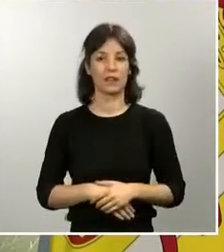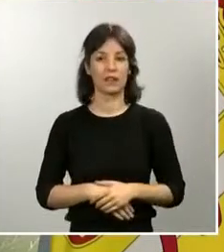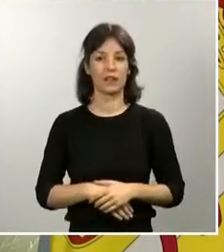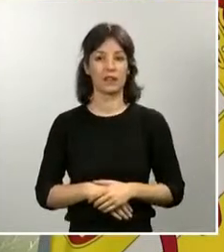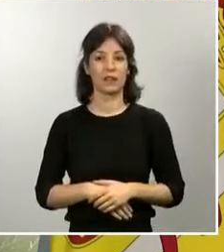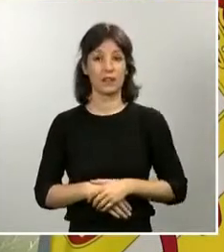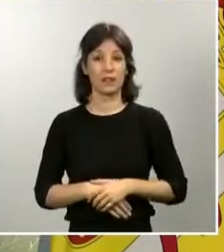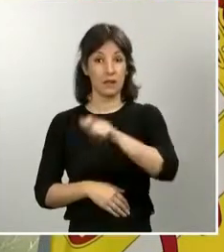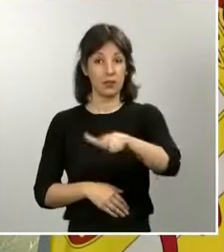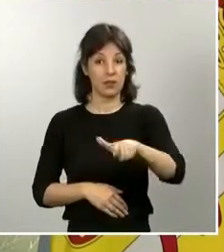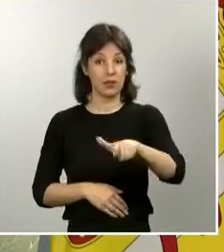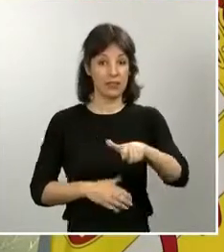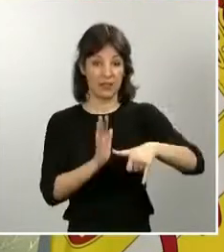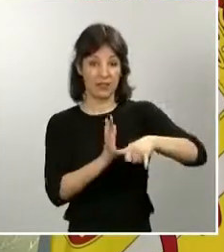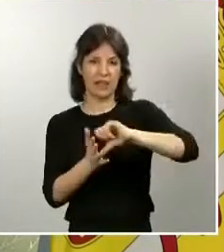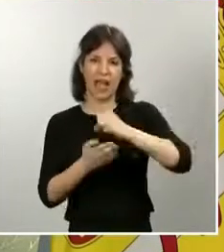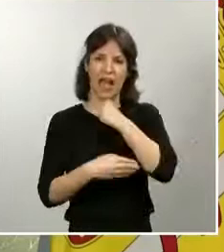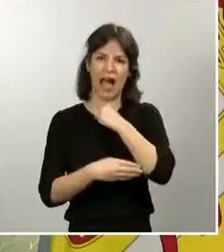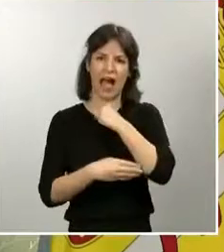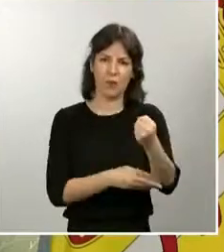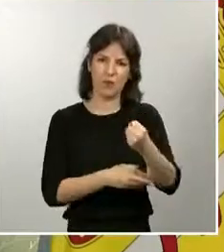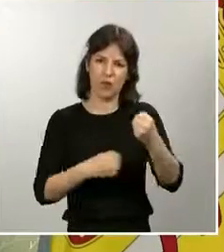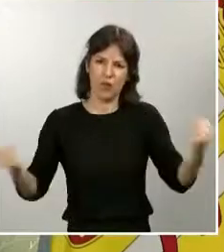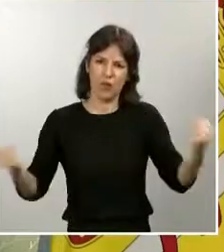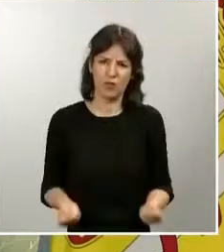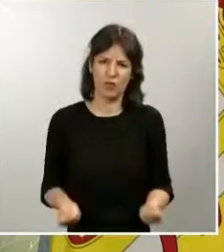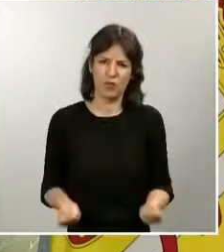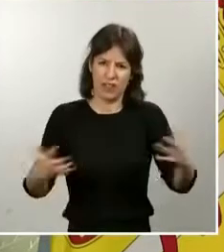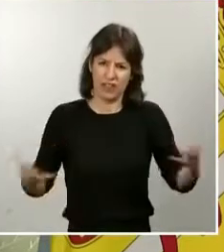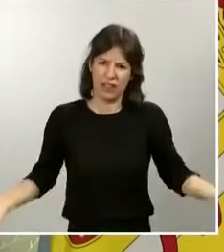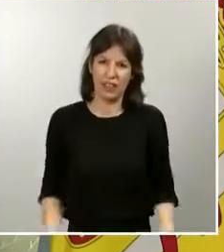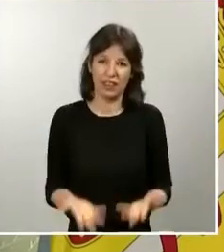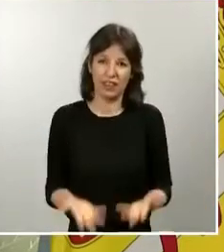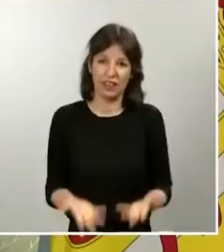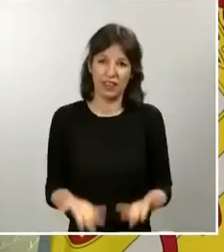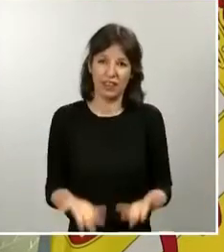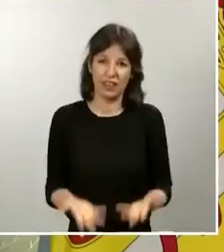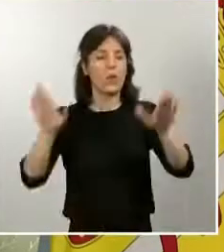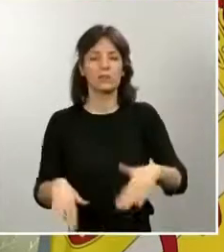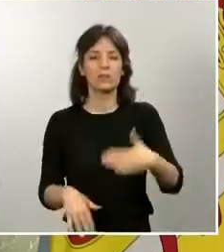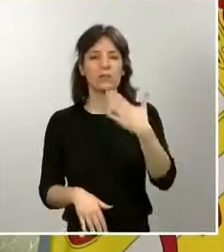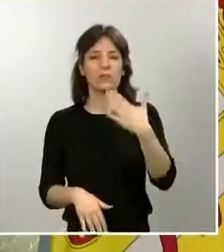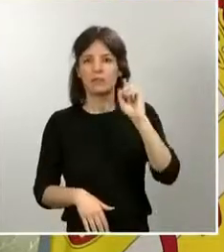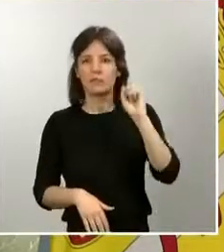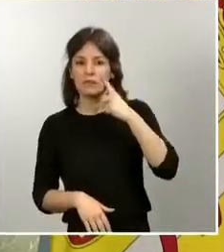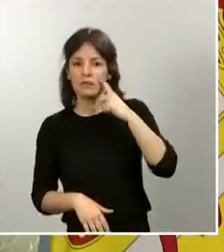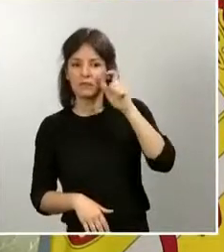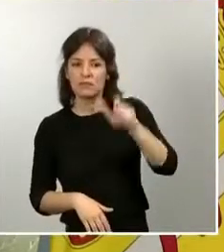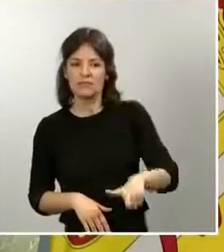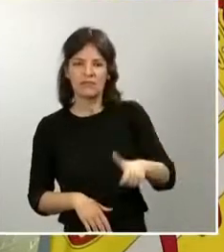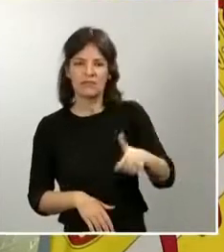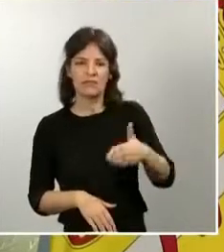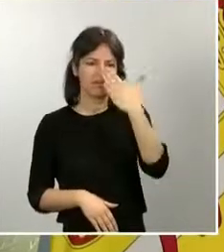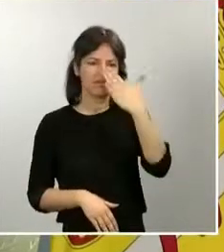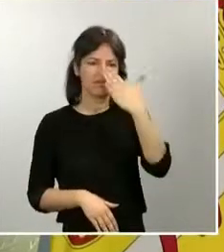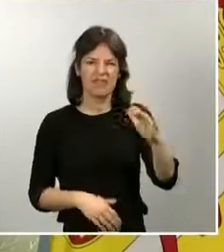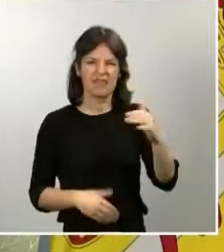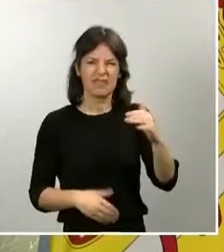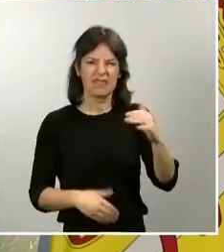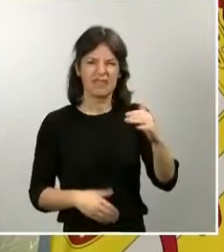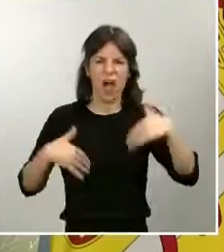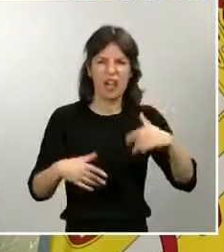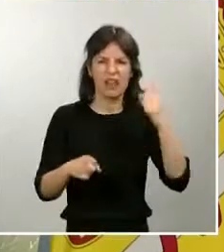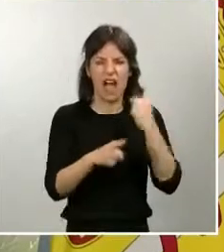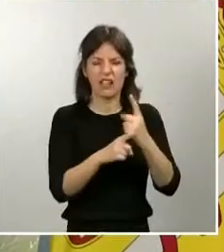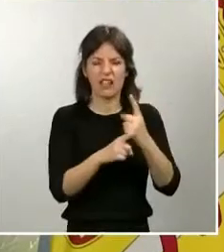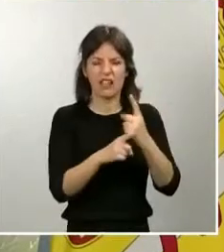rodean y, por último, y en caso de detectarse una conducta incívica, antisocial y responsable, no duden en